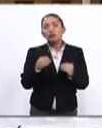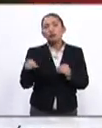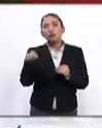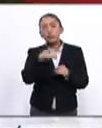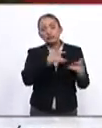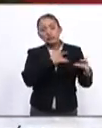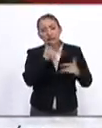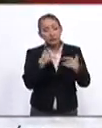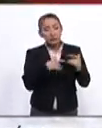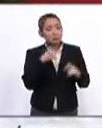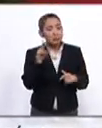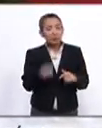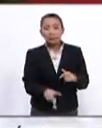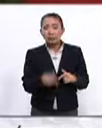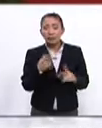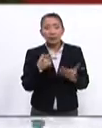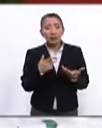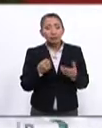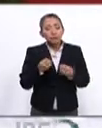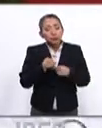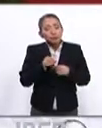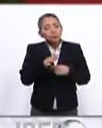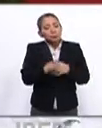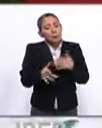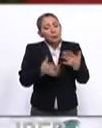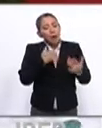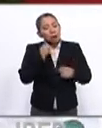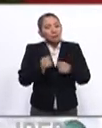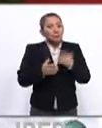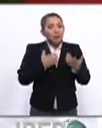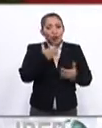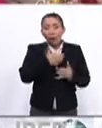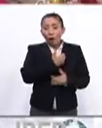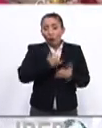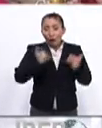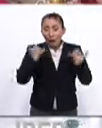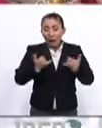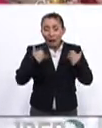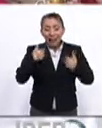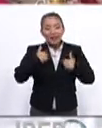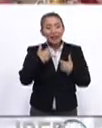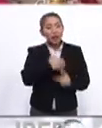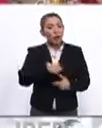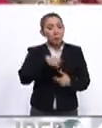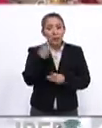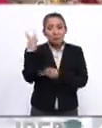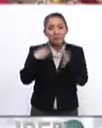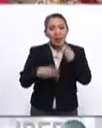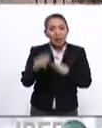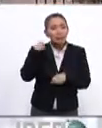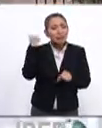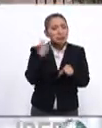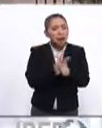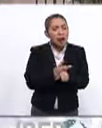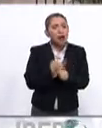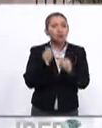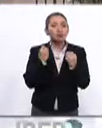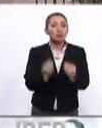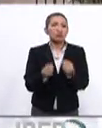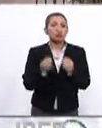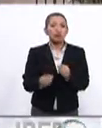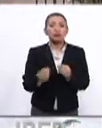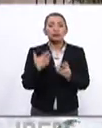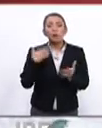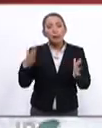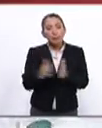sentir la verdad se transmite esa euforia de los jóvenes que acá acuden más temprano también muchos de estos